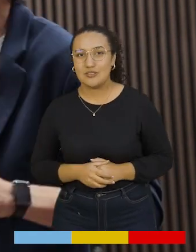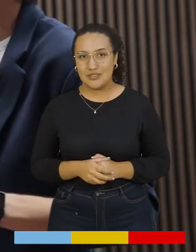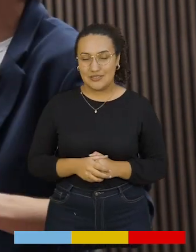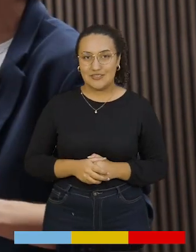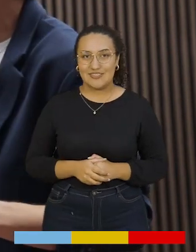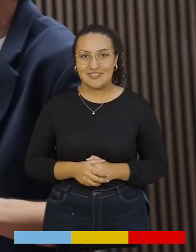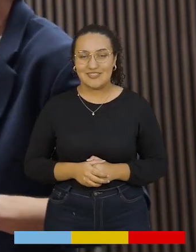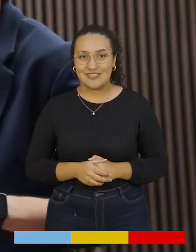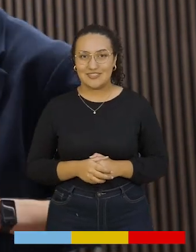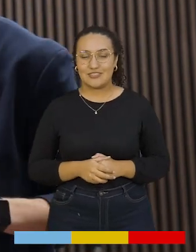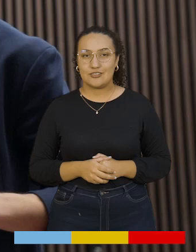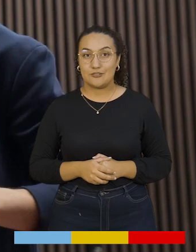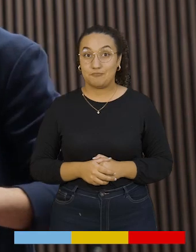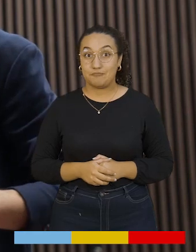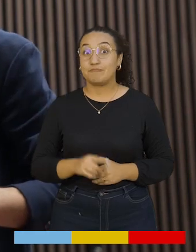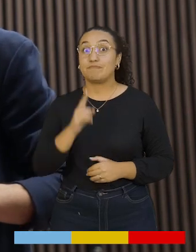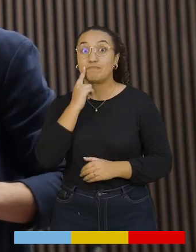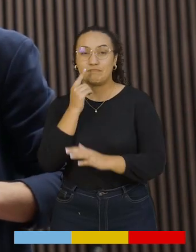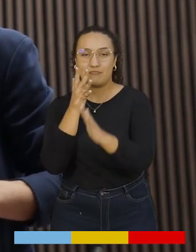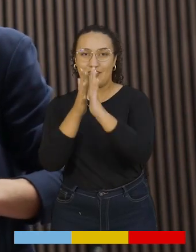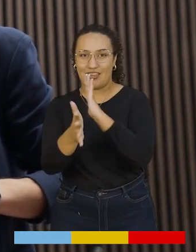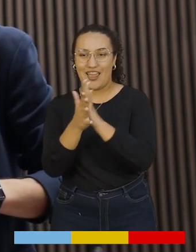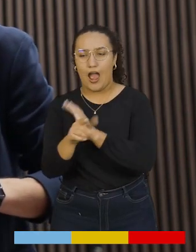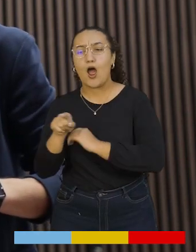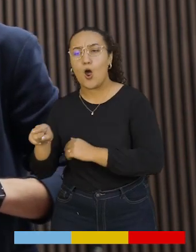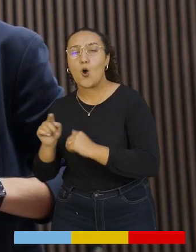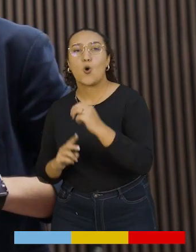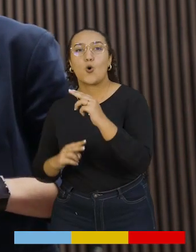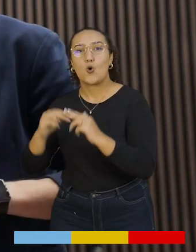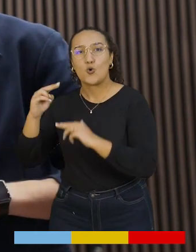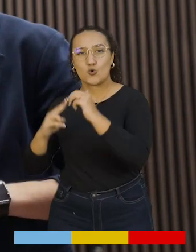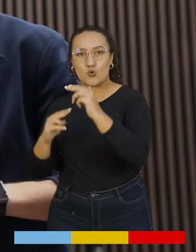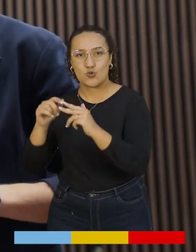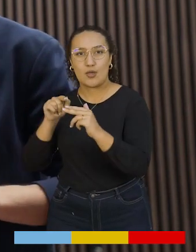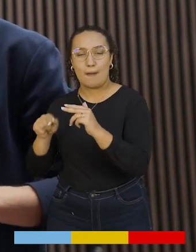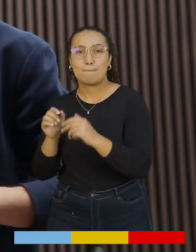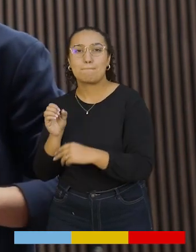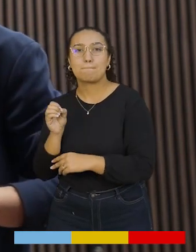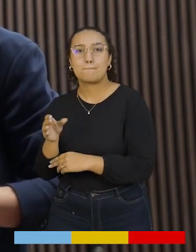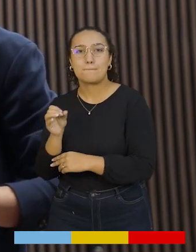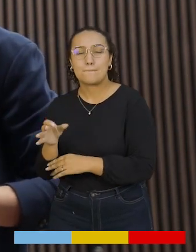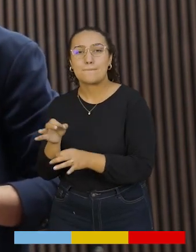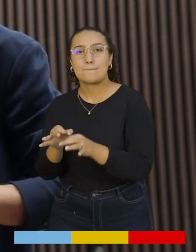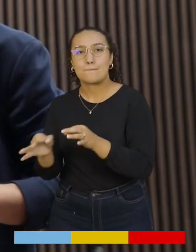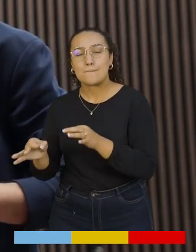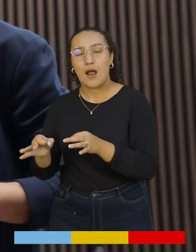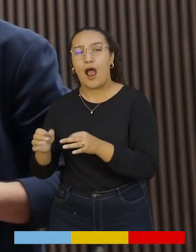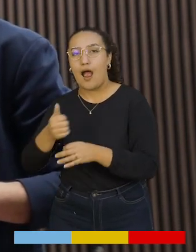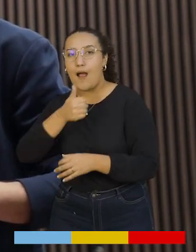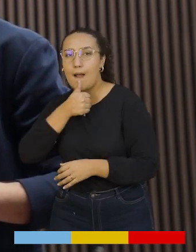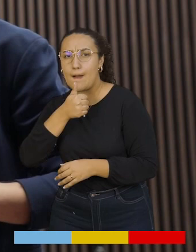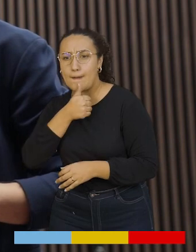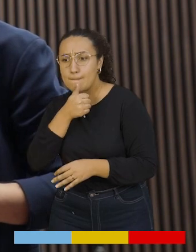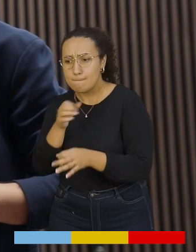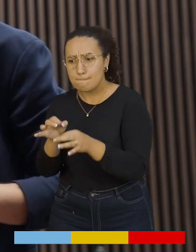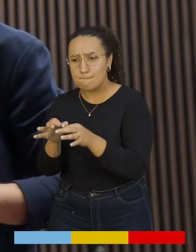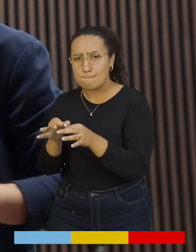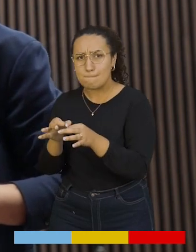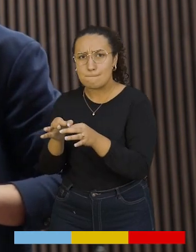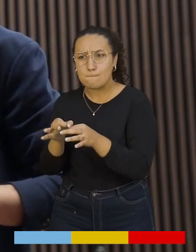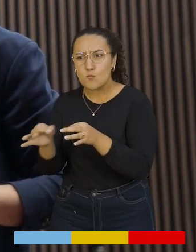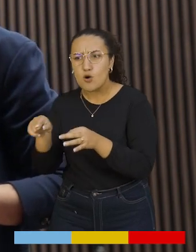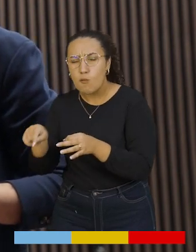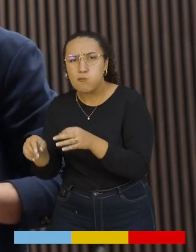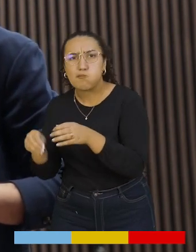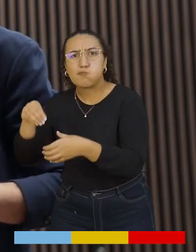Cundinamarca a que vayan hasta Simijaca a conocer. Javi, como dato curioso, allí se está construyendo el Banco Municipal de Agua,